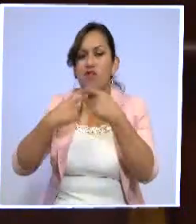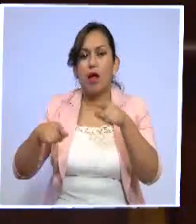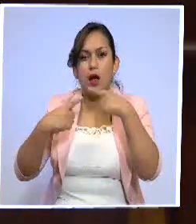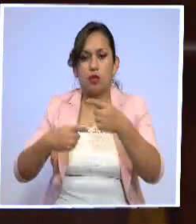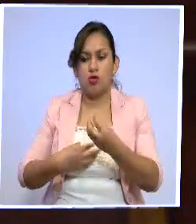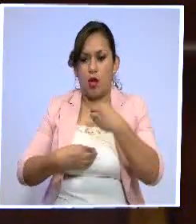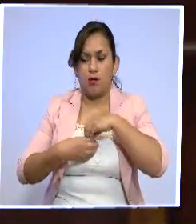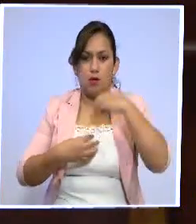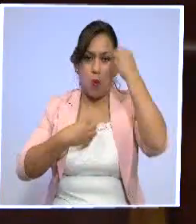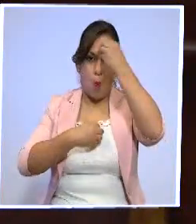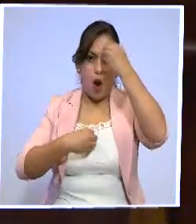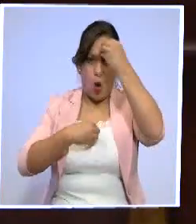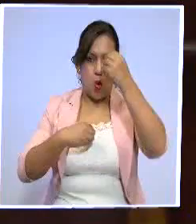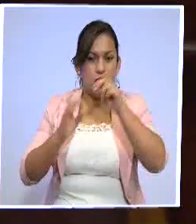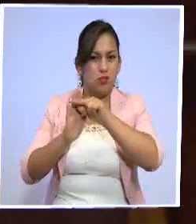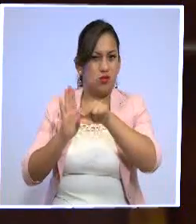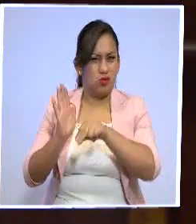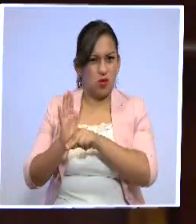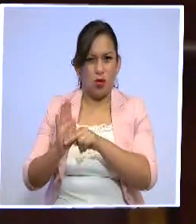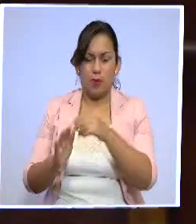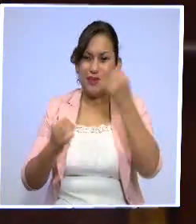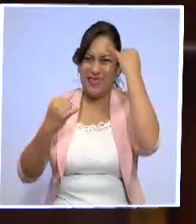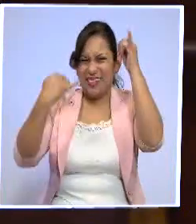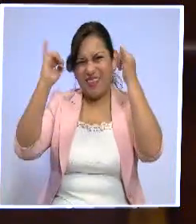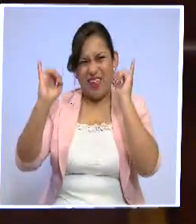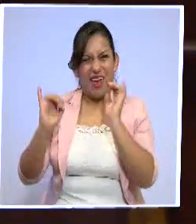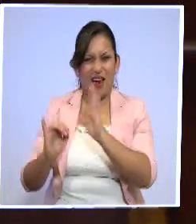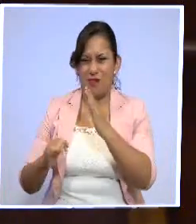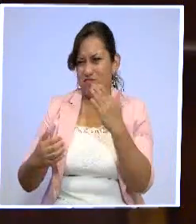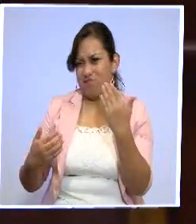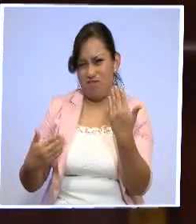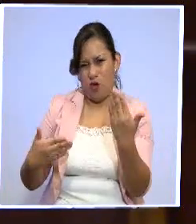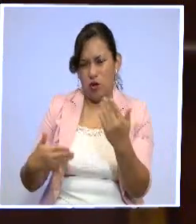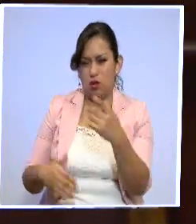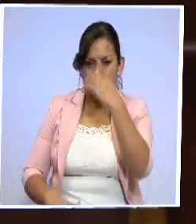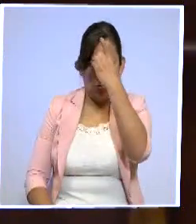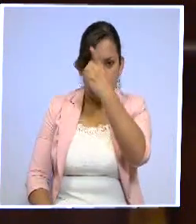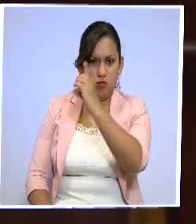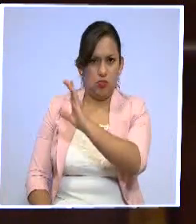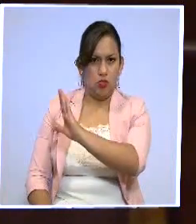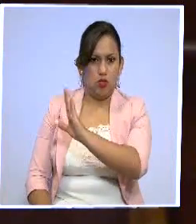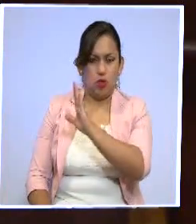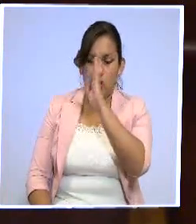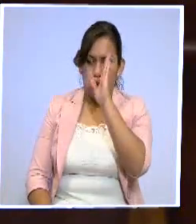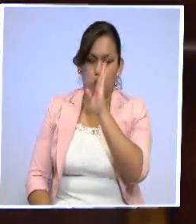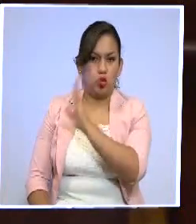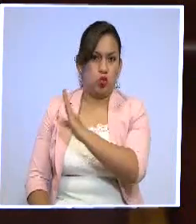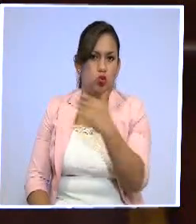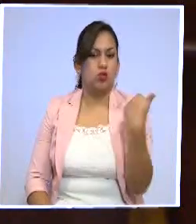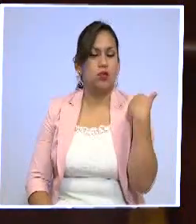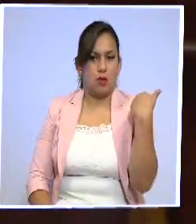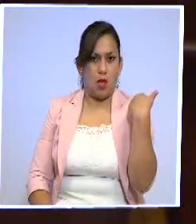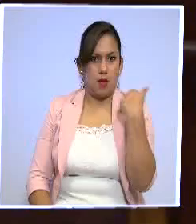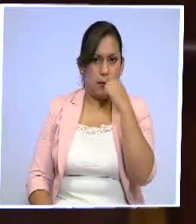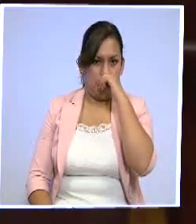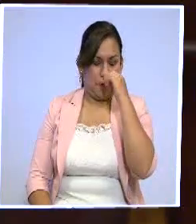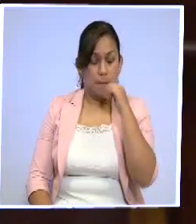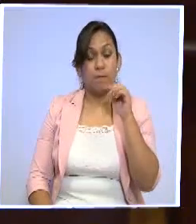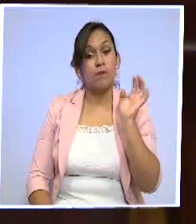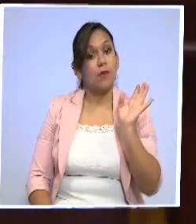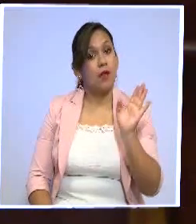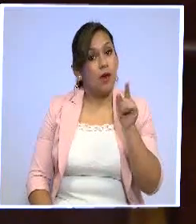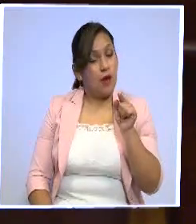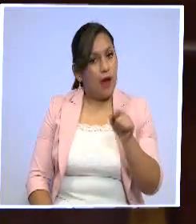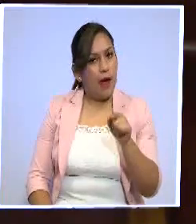una ideología definida. Si bien es cierto, fue tratado esto en el Parlamento Laboral y efectivamente se ha dicho que hay que